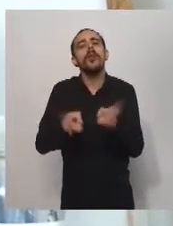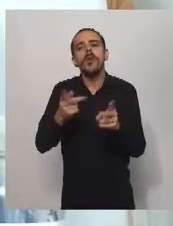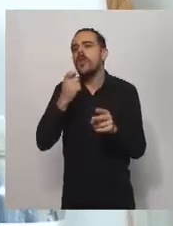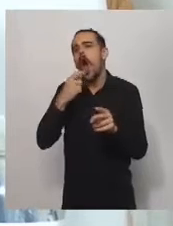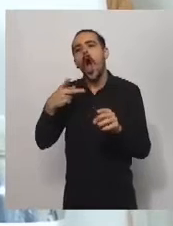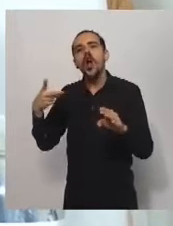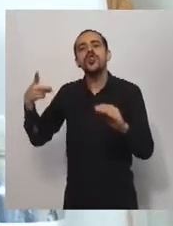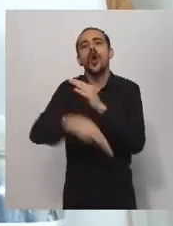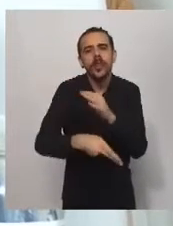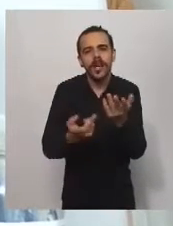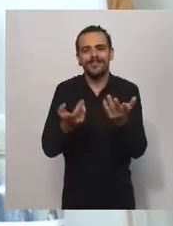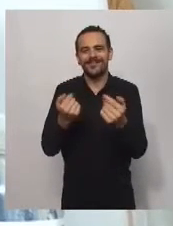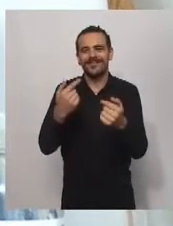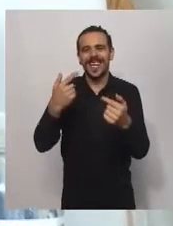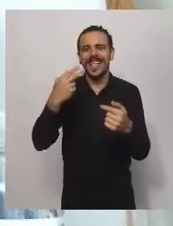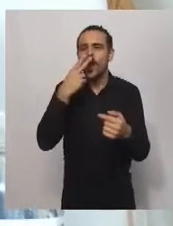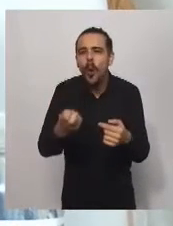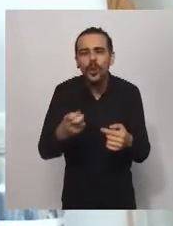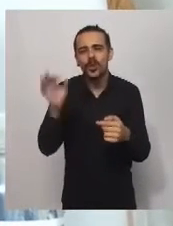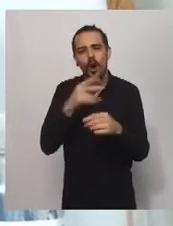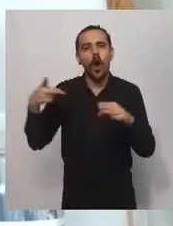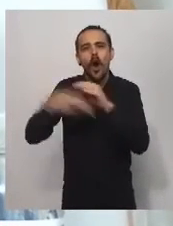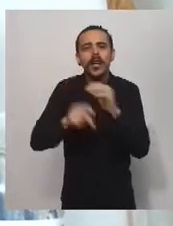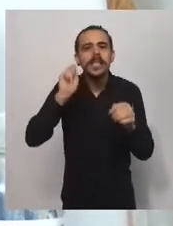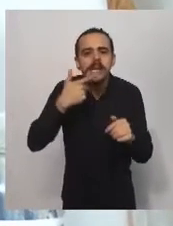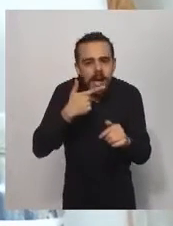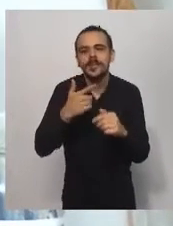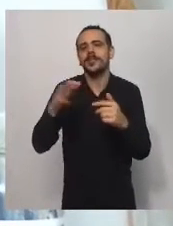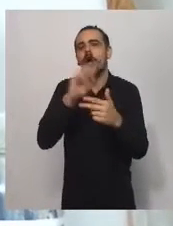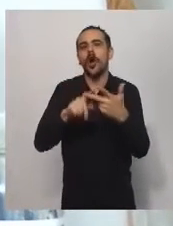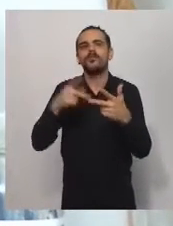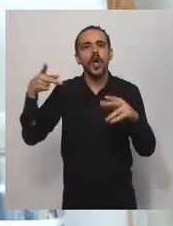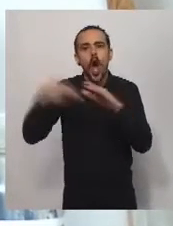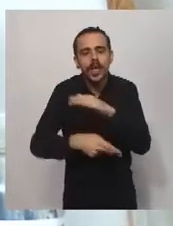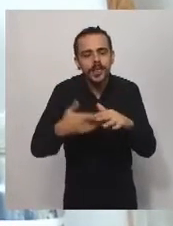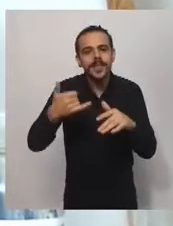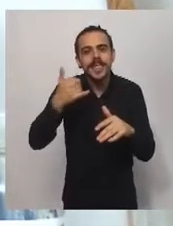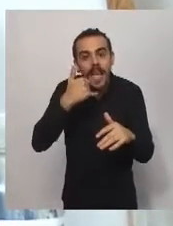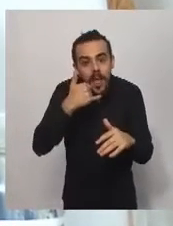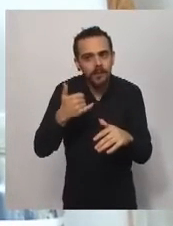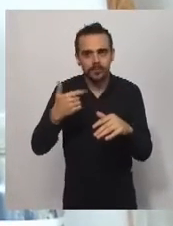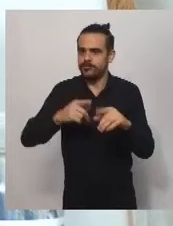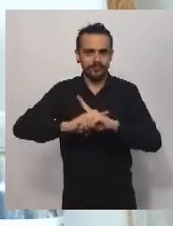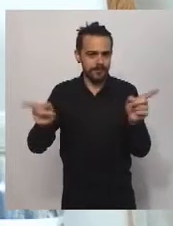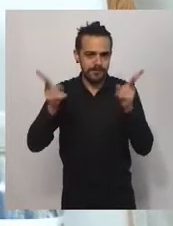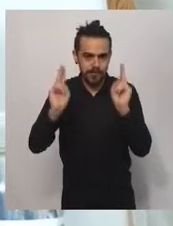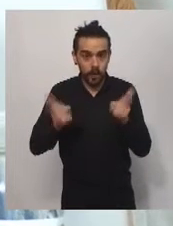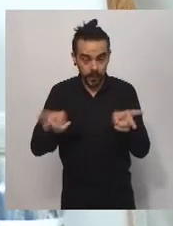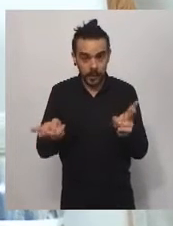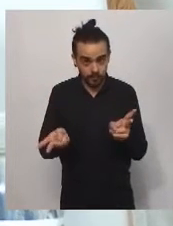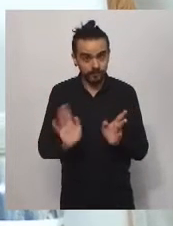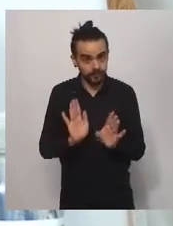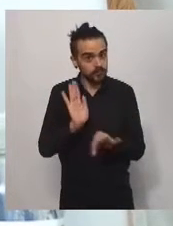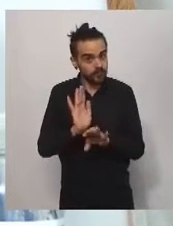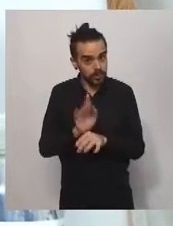de gas, de teléfono, y esto es muy importante, muy importante porque esto transforma Entre Ríos, en la